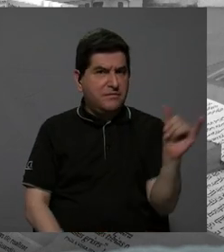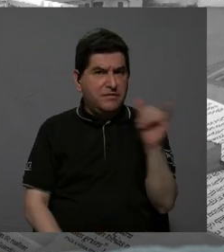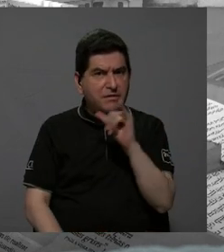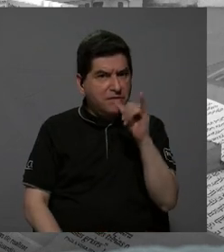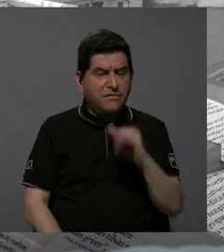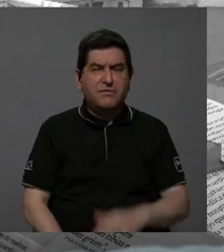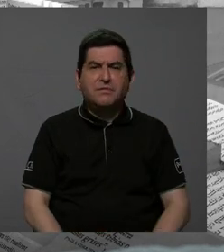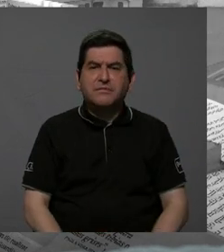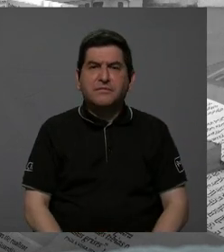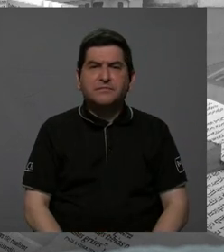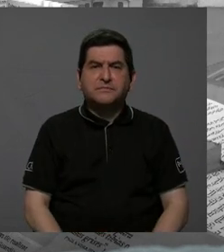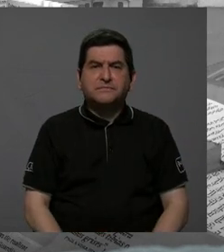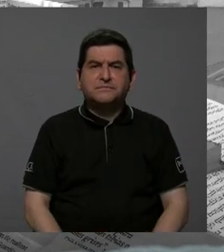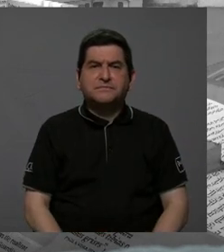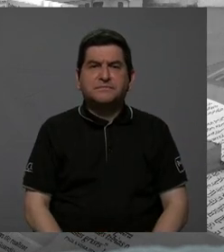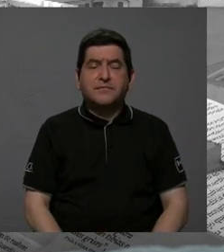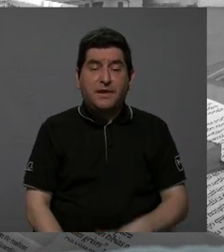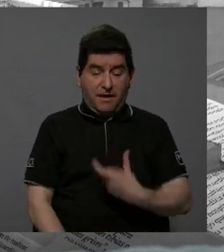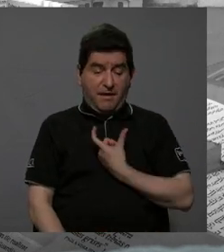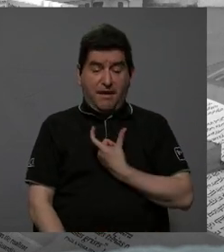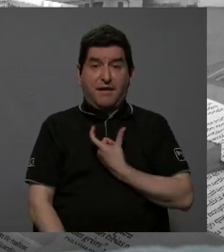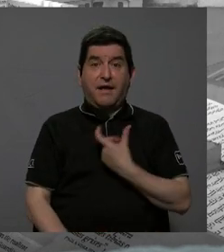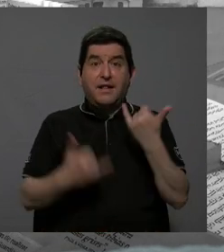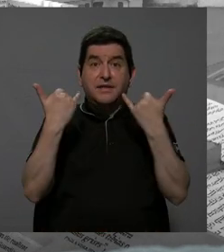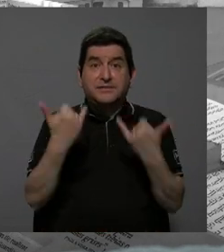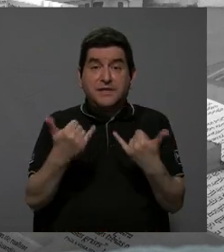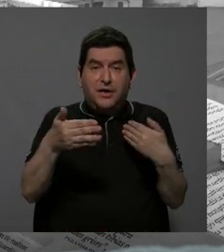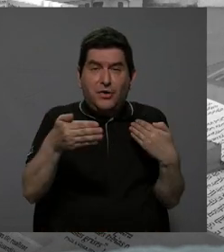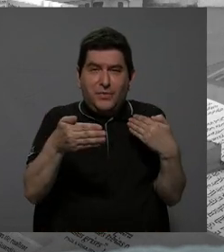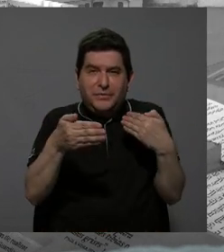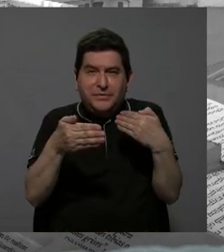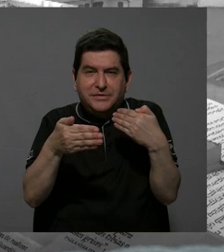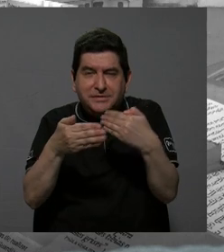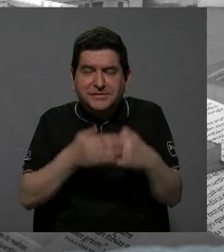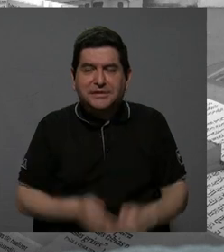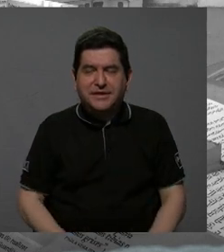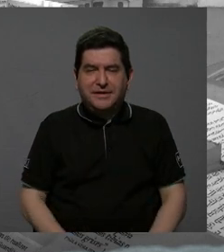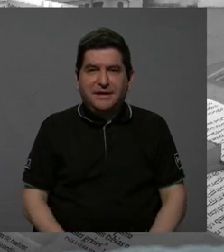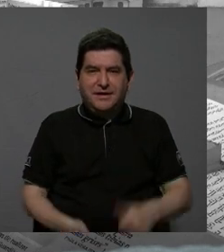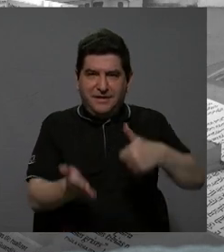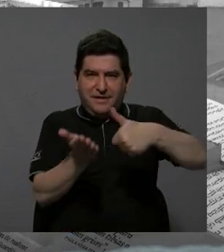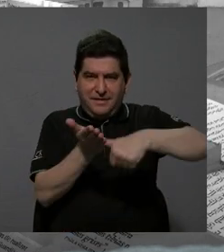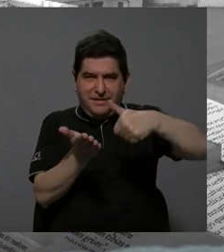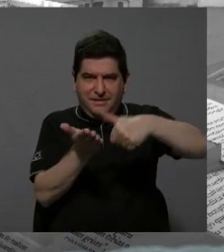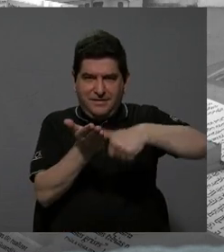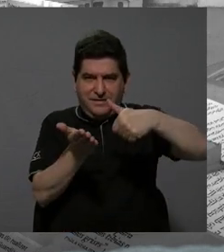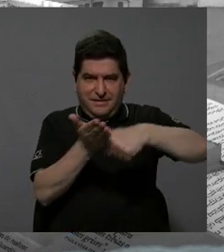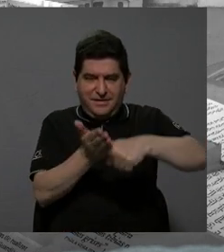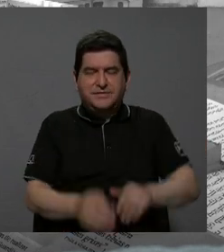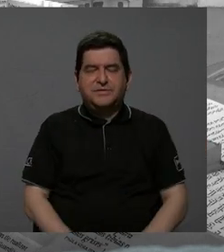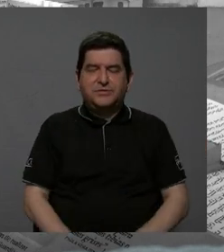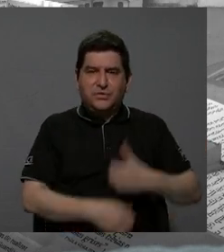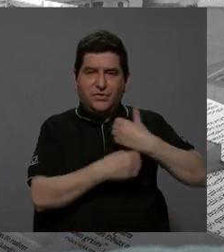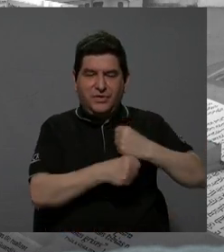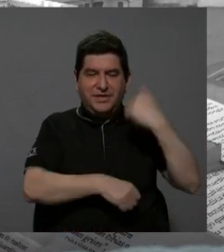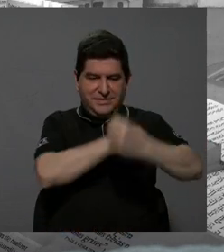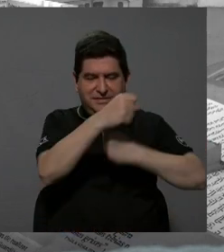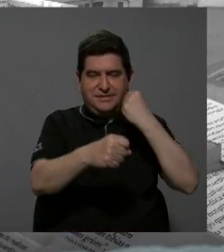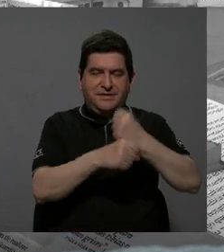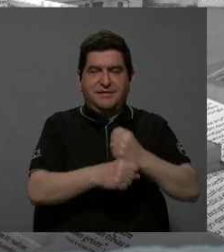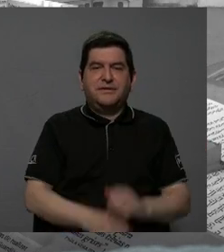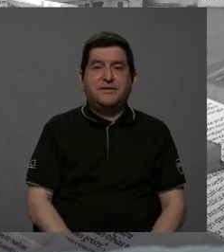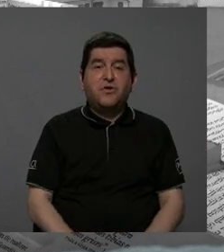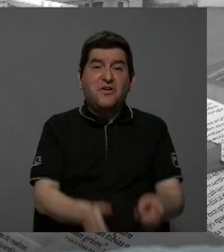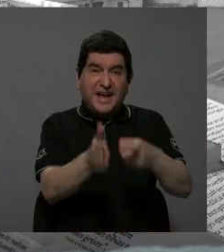a los alcaldes ahora que estamos en plenas elecciones municipales este año, hay que